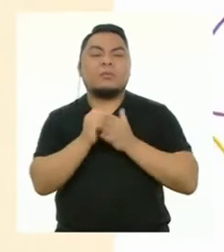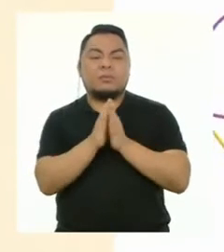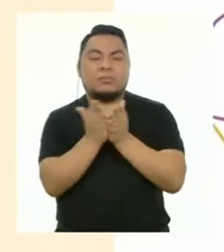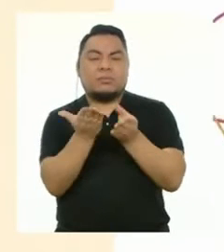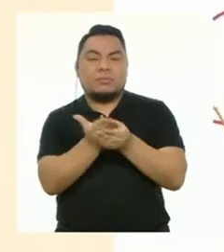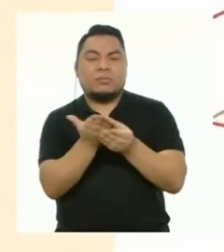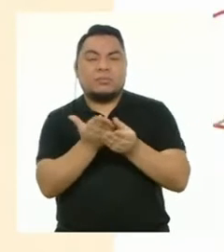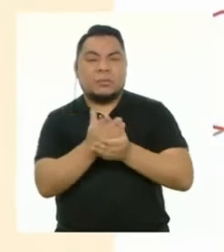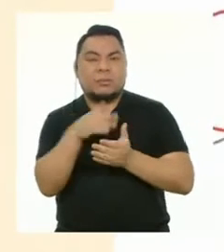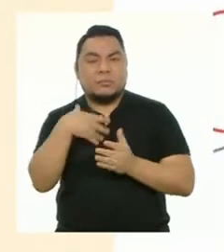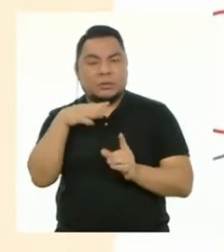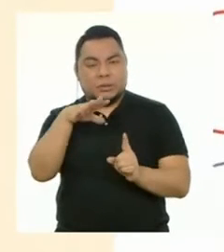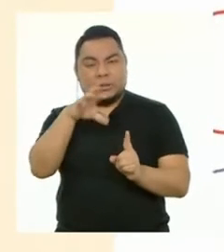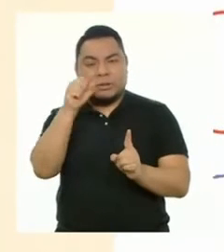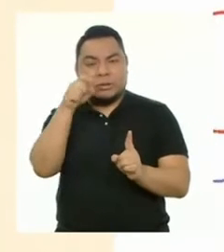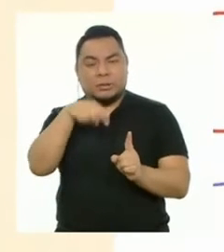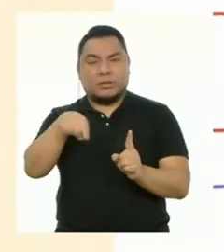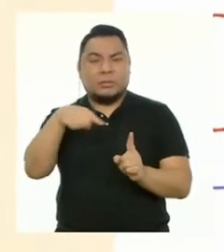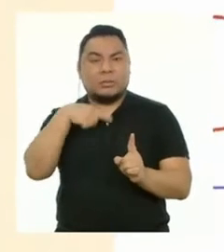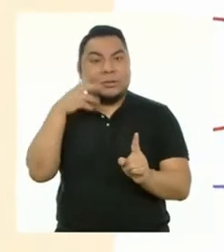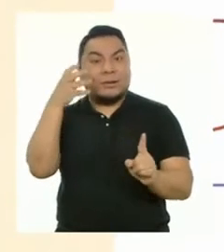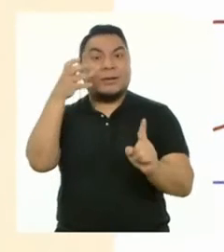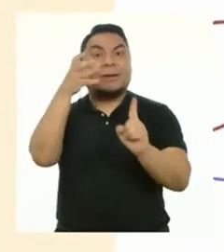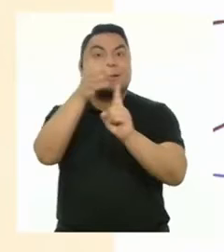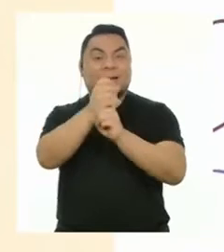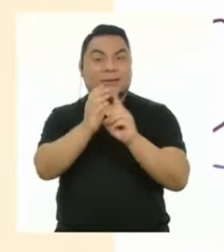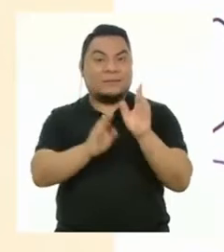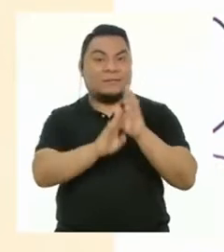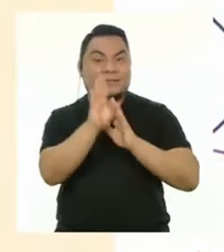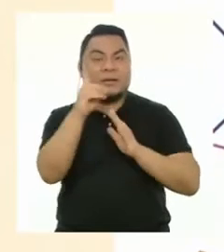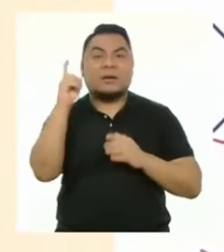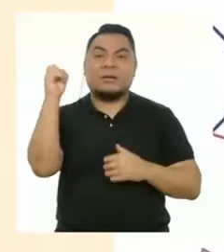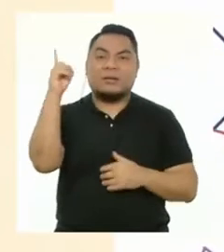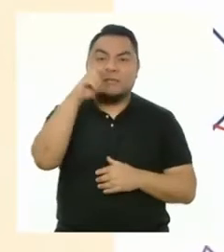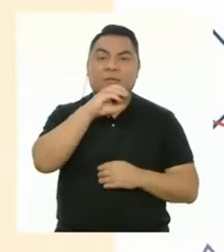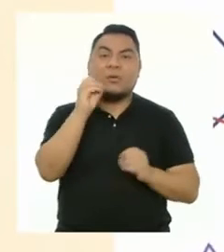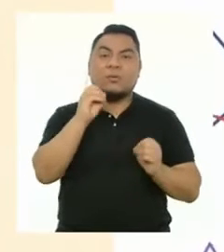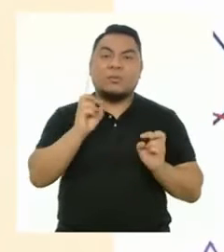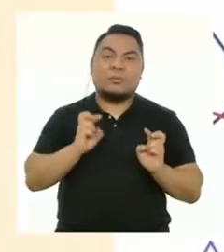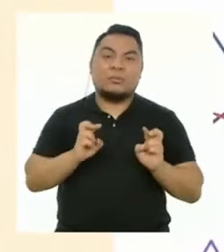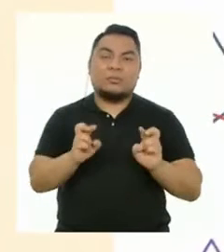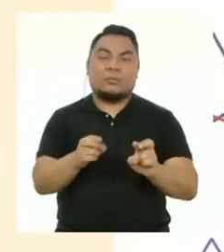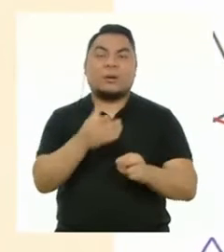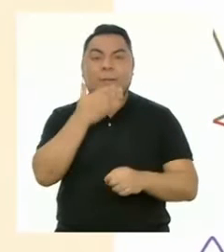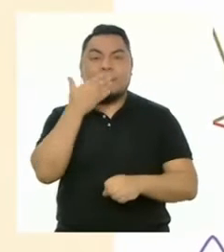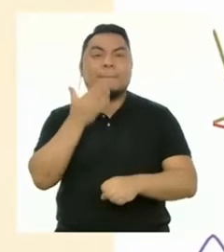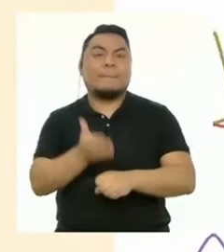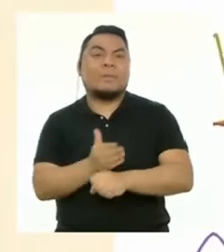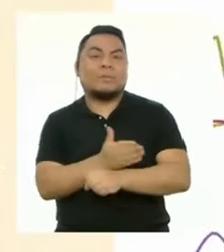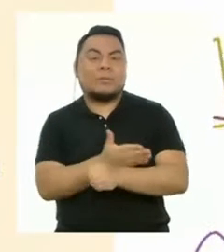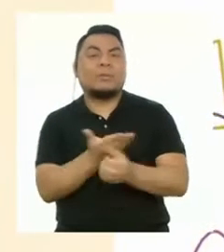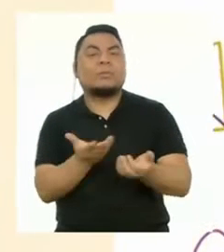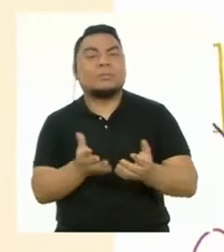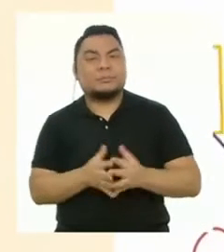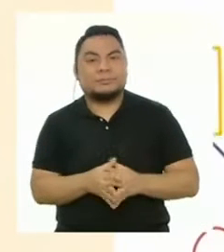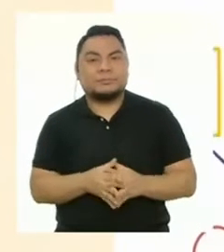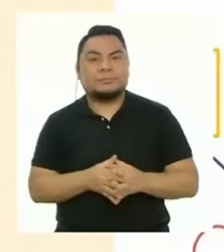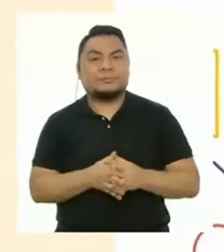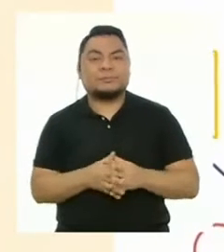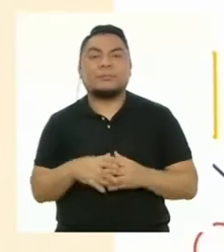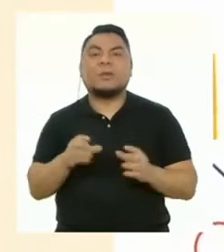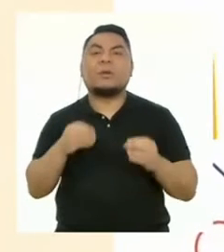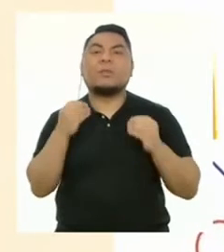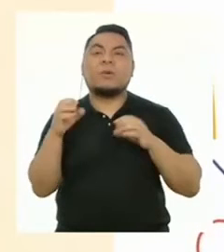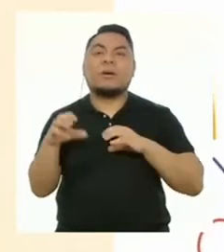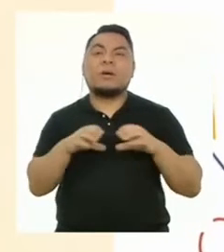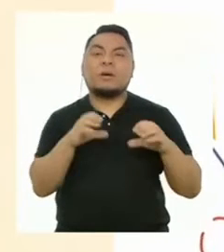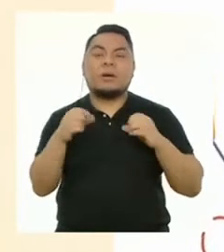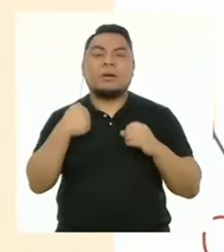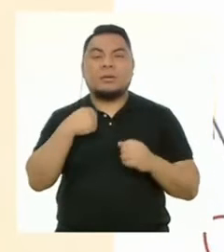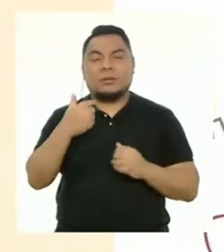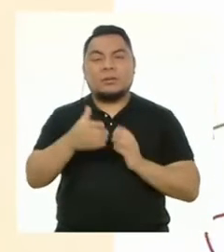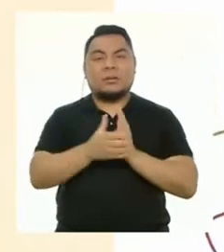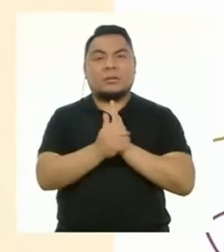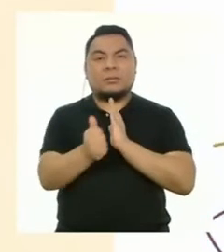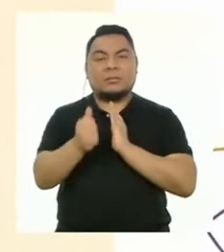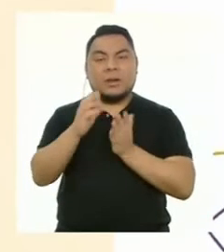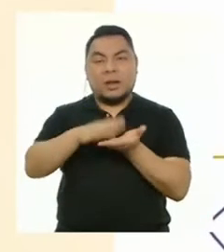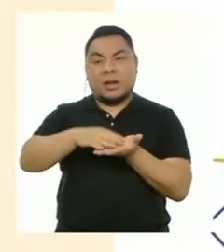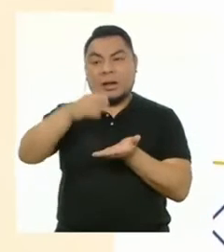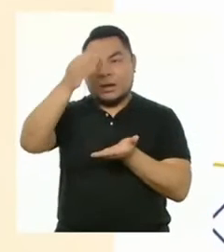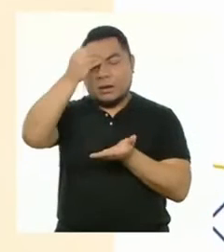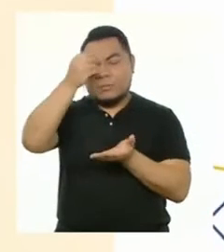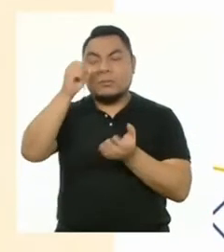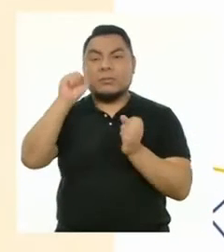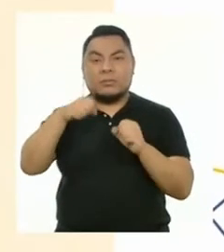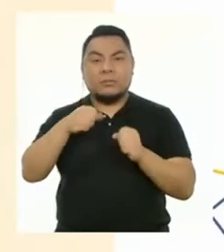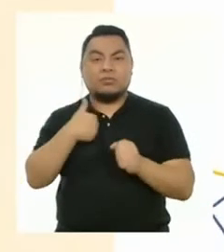el portafolio a identificar nuestros logros, dificultades y oportunidades de mejora? ¿Cómo desarrollamos nuestra capacidad de